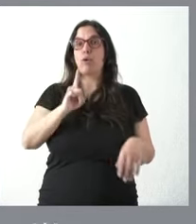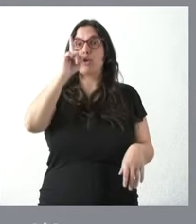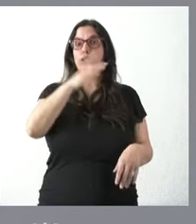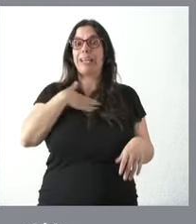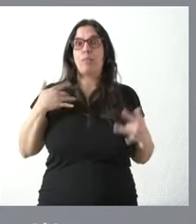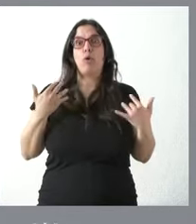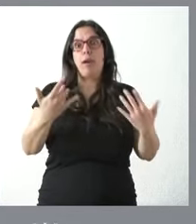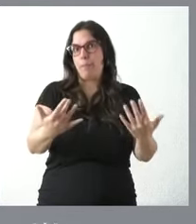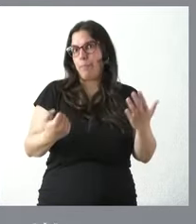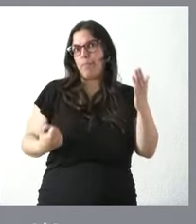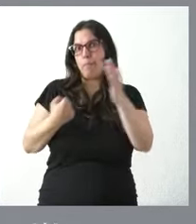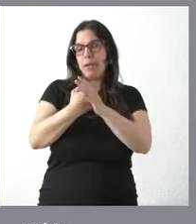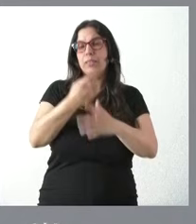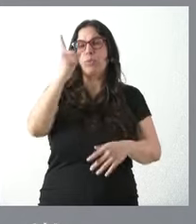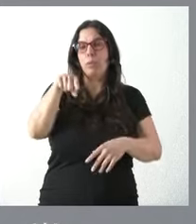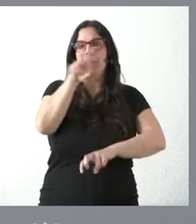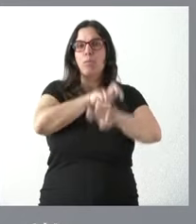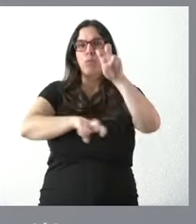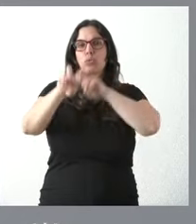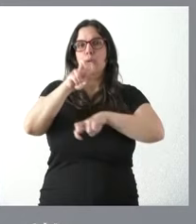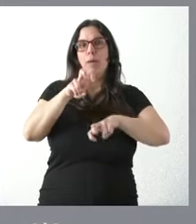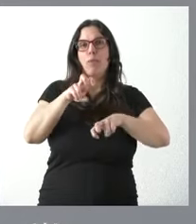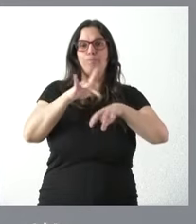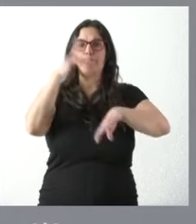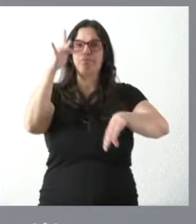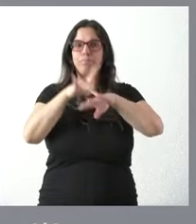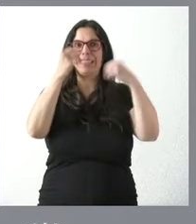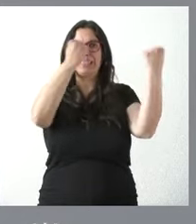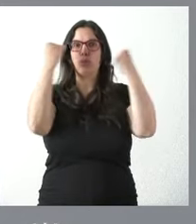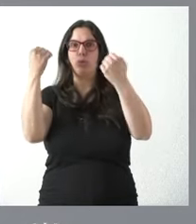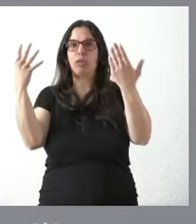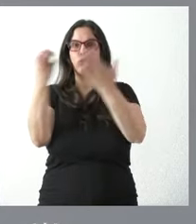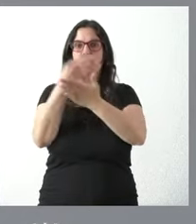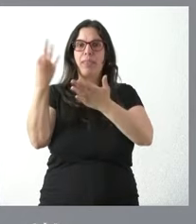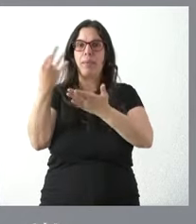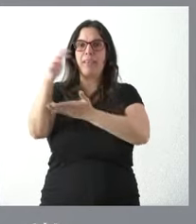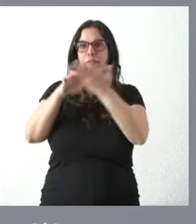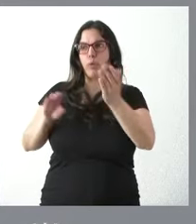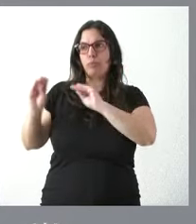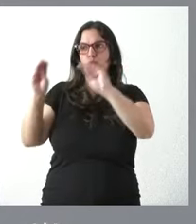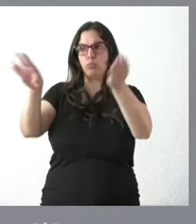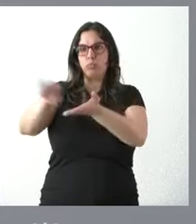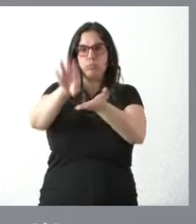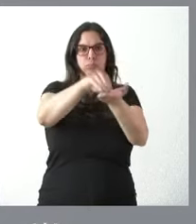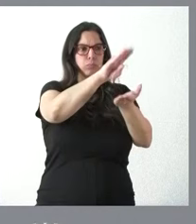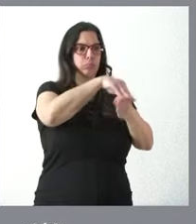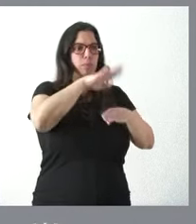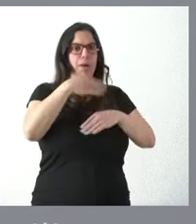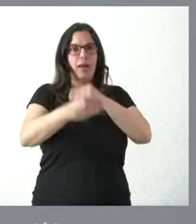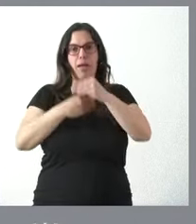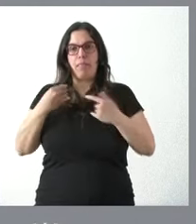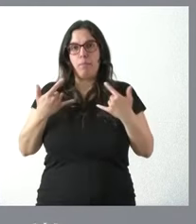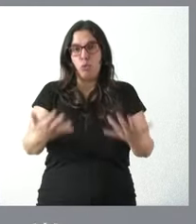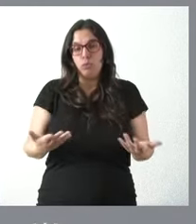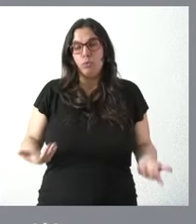más posible y también buscamos la sensibilidad de todas aquellas instituciones que tienen que portar sus informes para que se pueda hacer pronto y en un